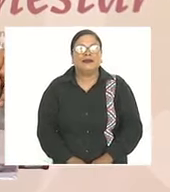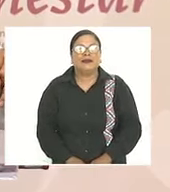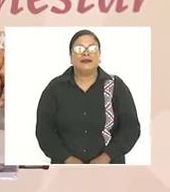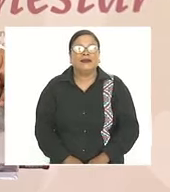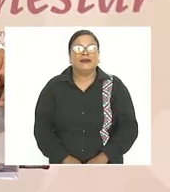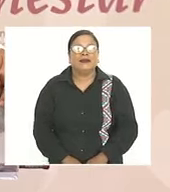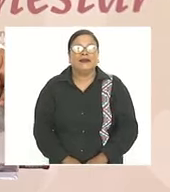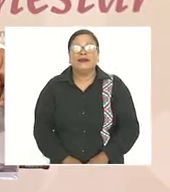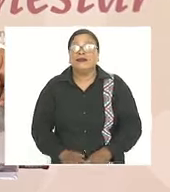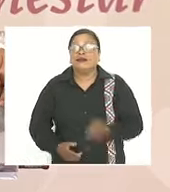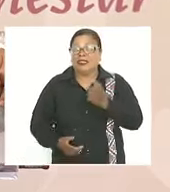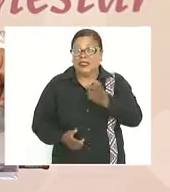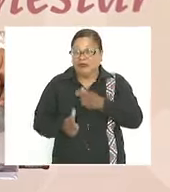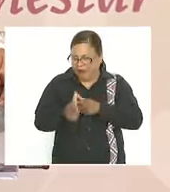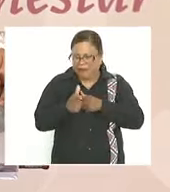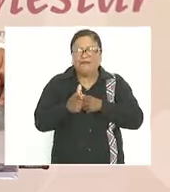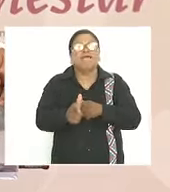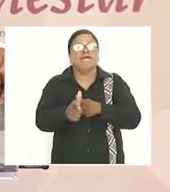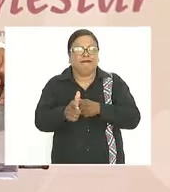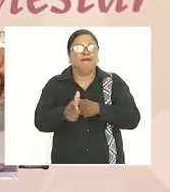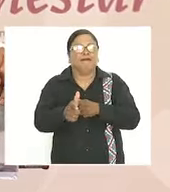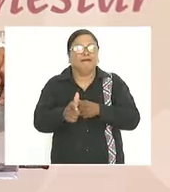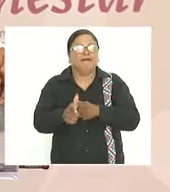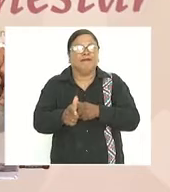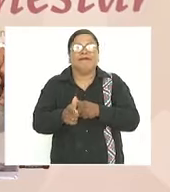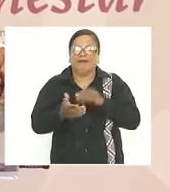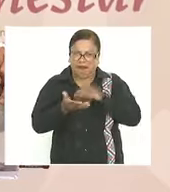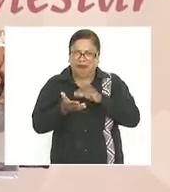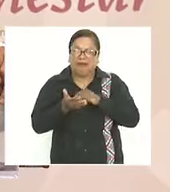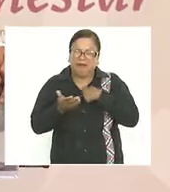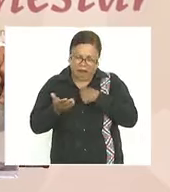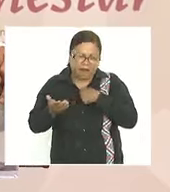y nos vamos a seguir encontrando